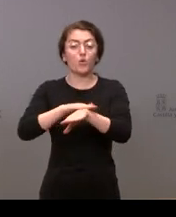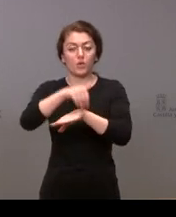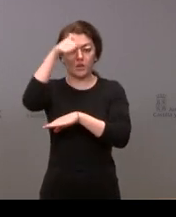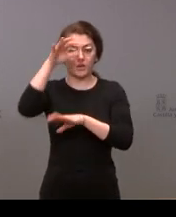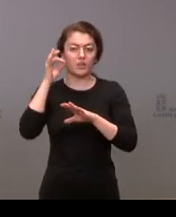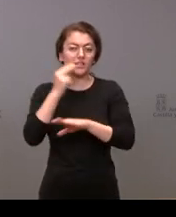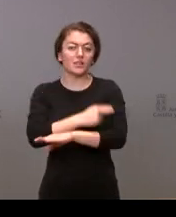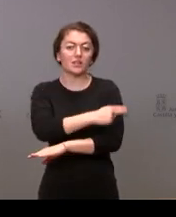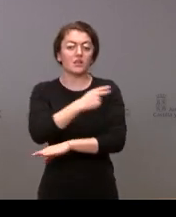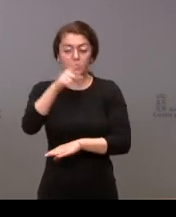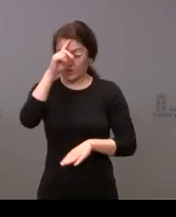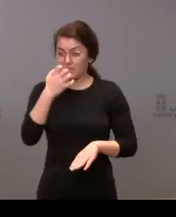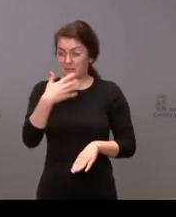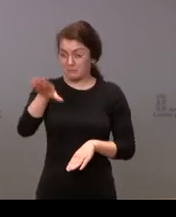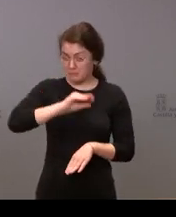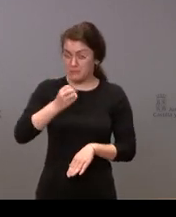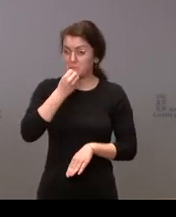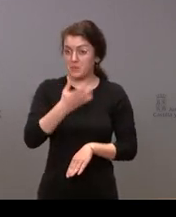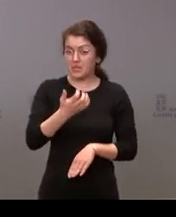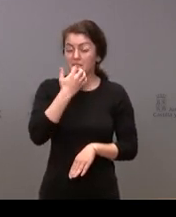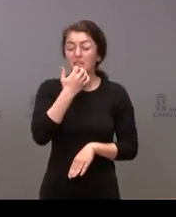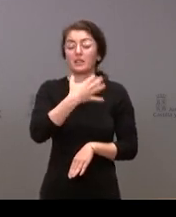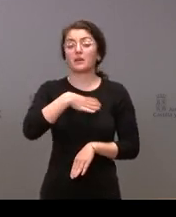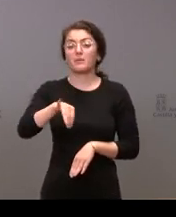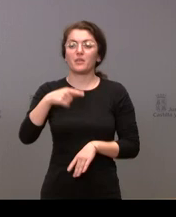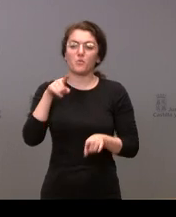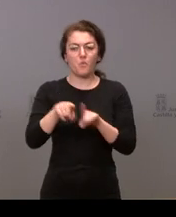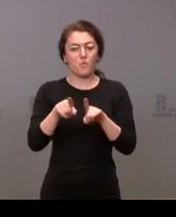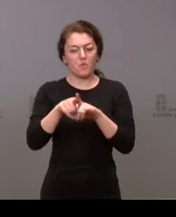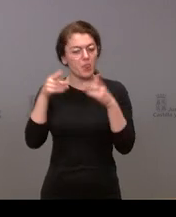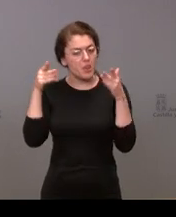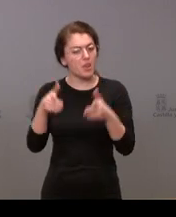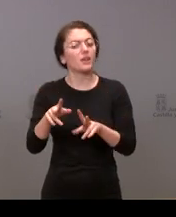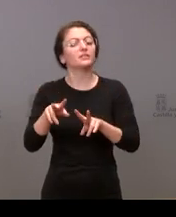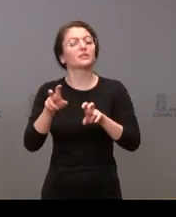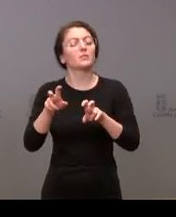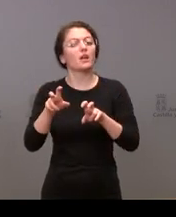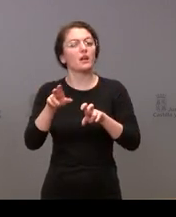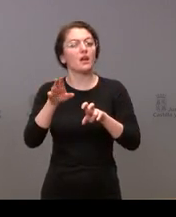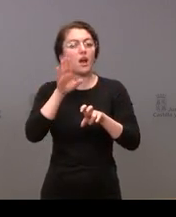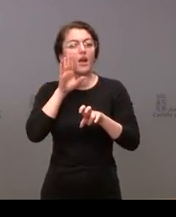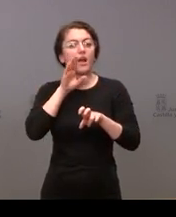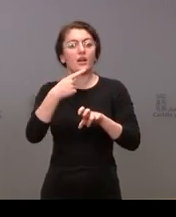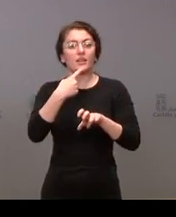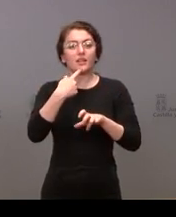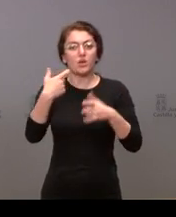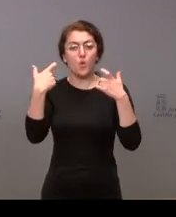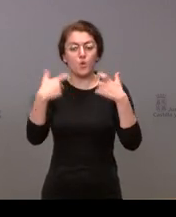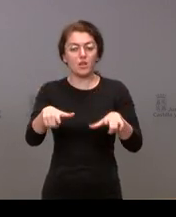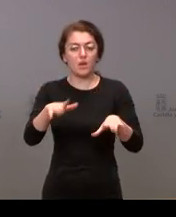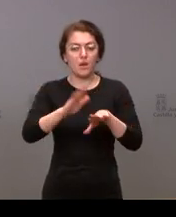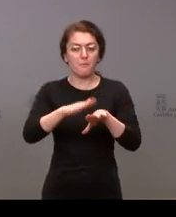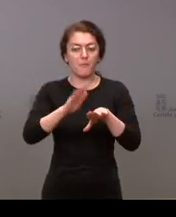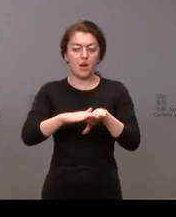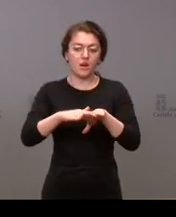no sé si lo he entendido bien si nos podría insistir sobre ello ha hablado de una de unidades docentes formativas de